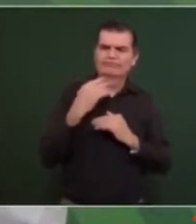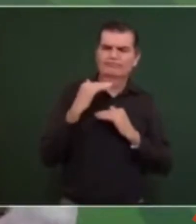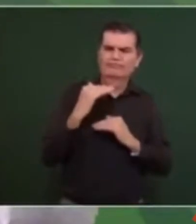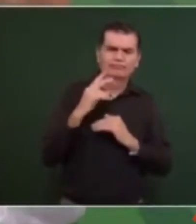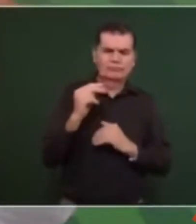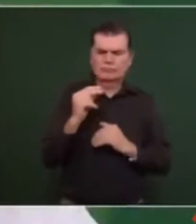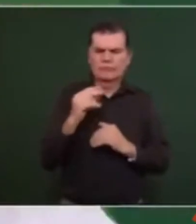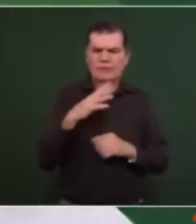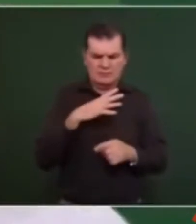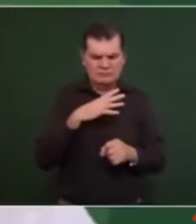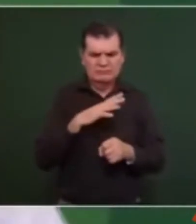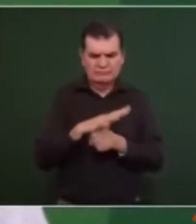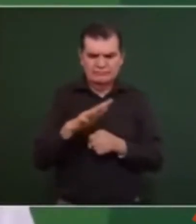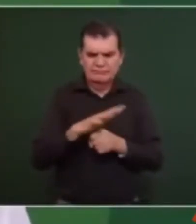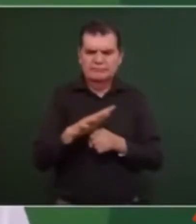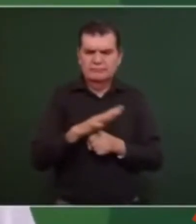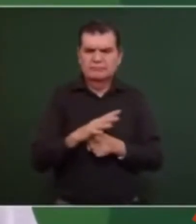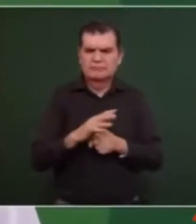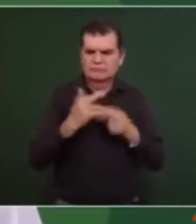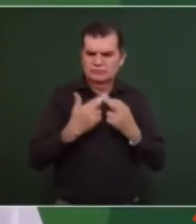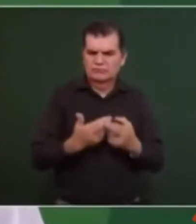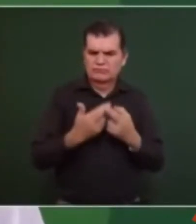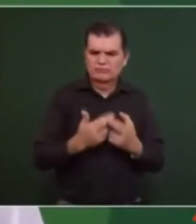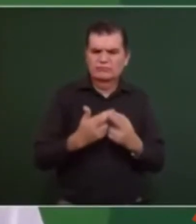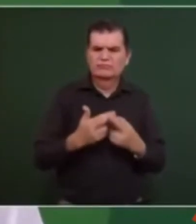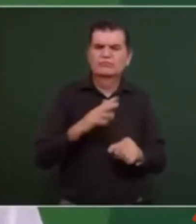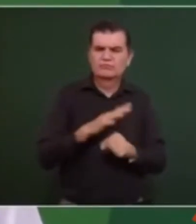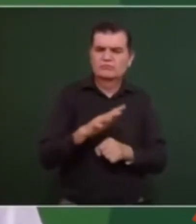dinero suficiente